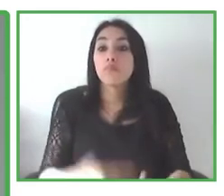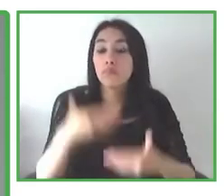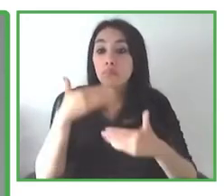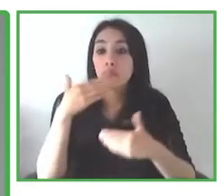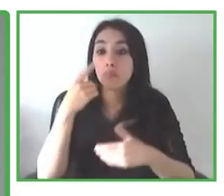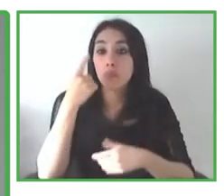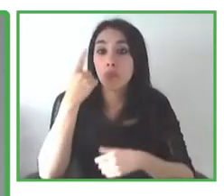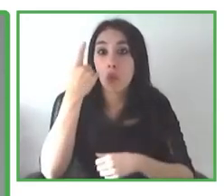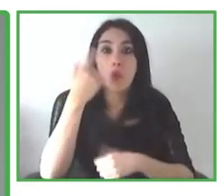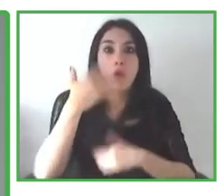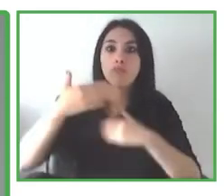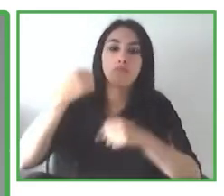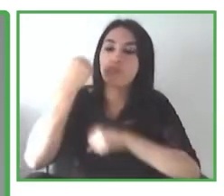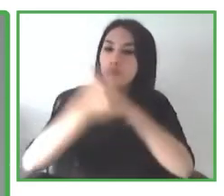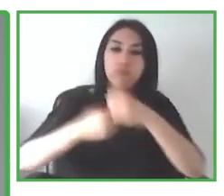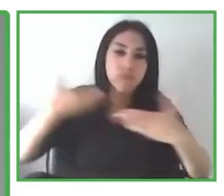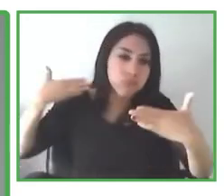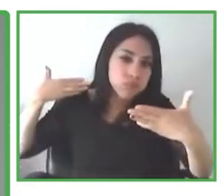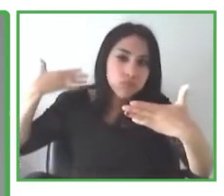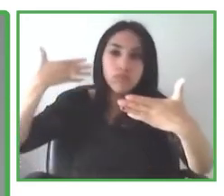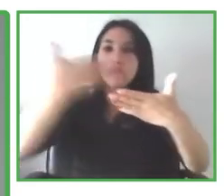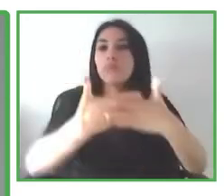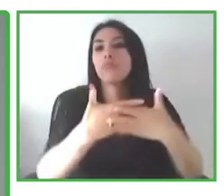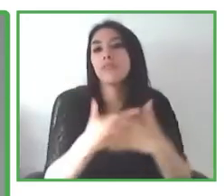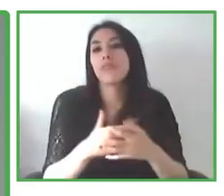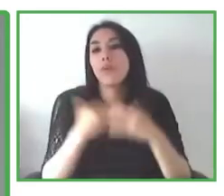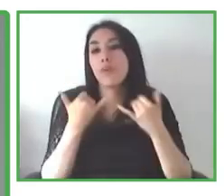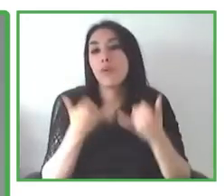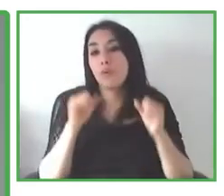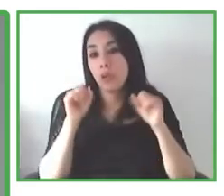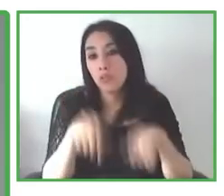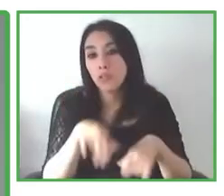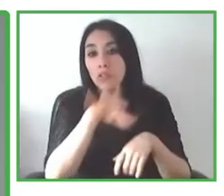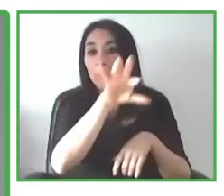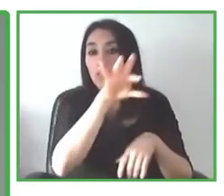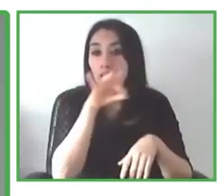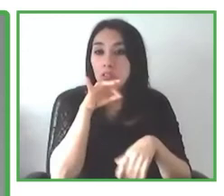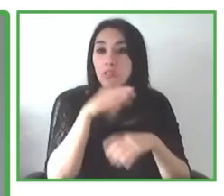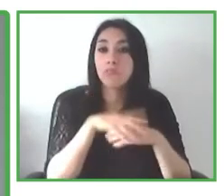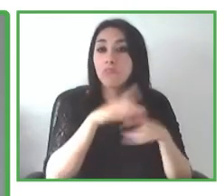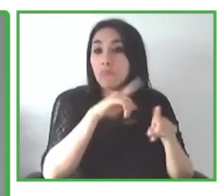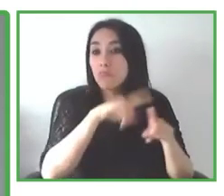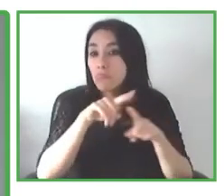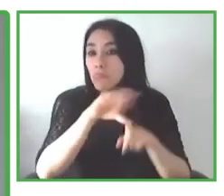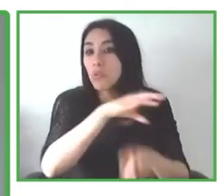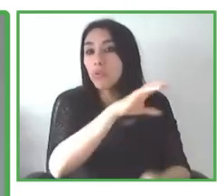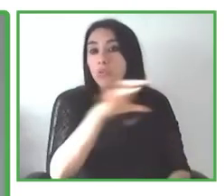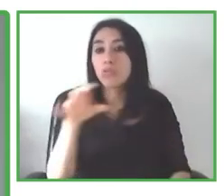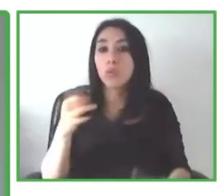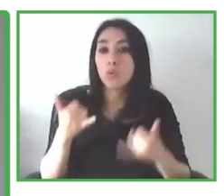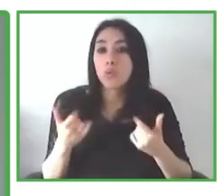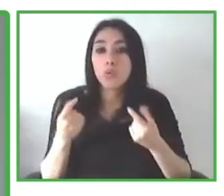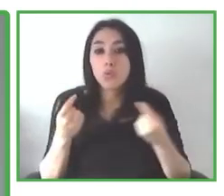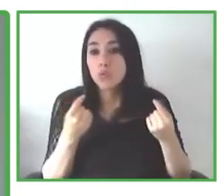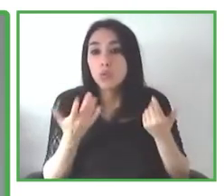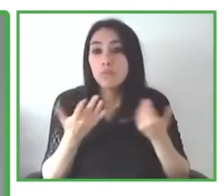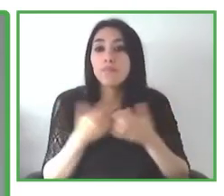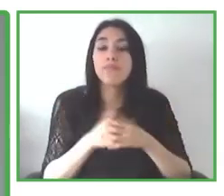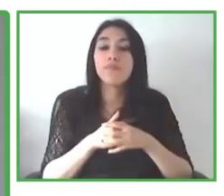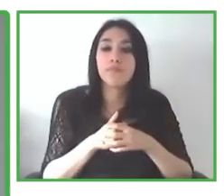en distintos países. Hacemos esto en conjunto desde el principio de Ciro Project.